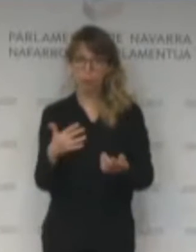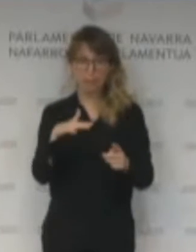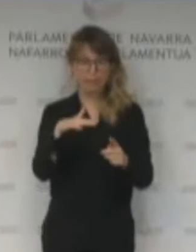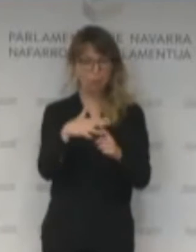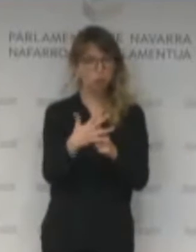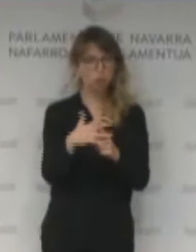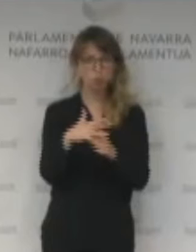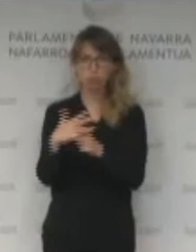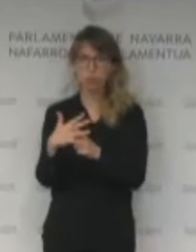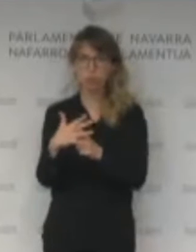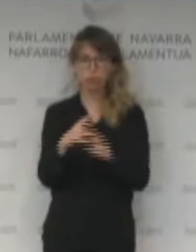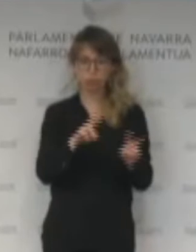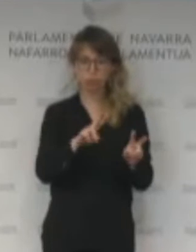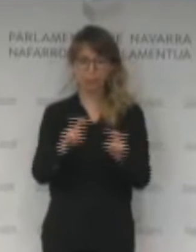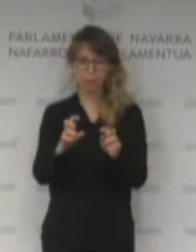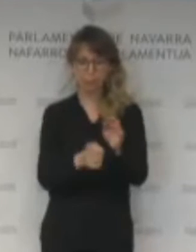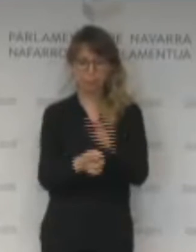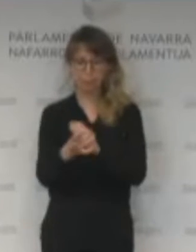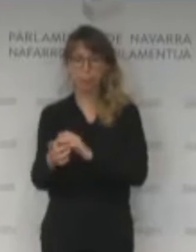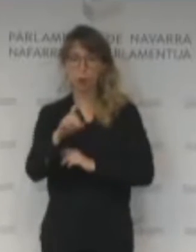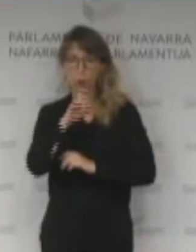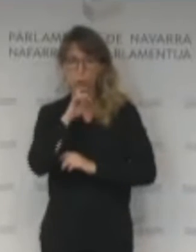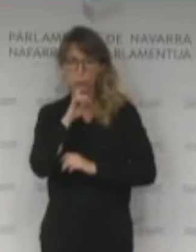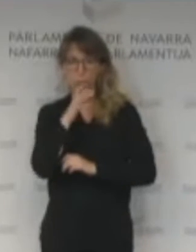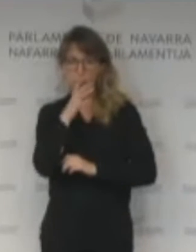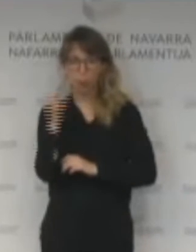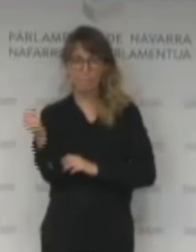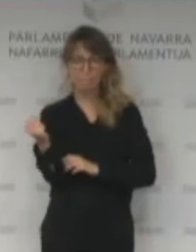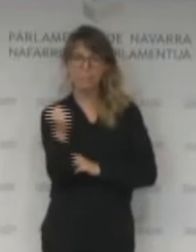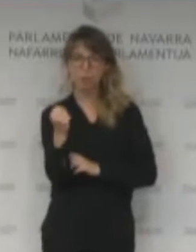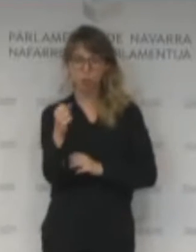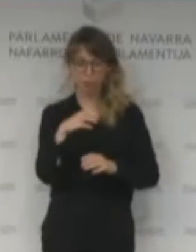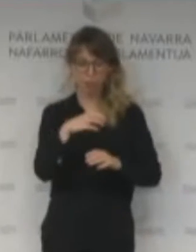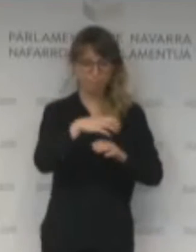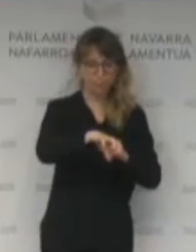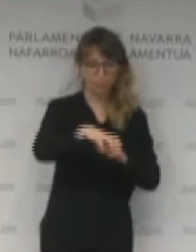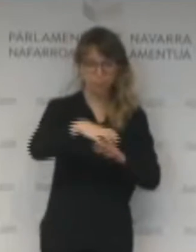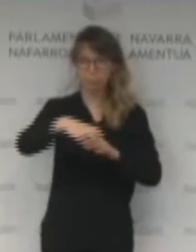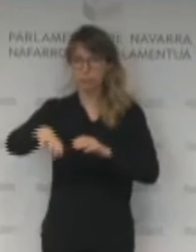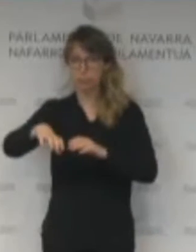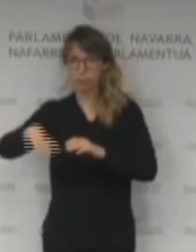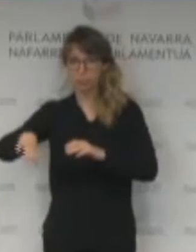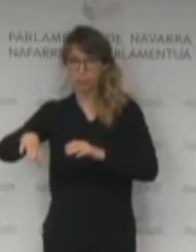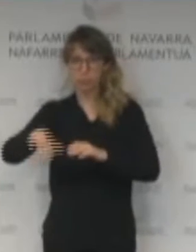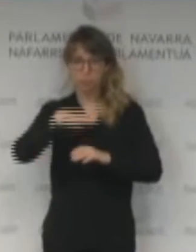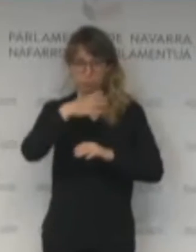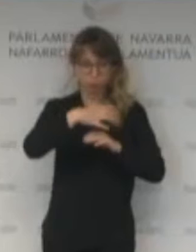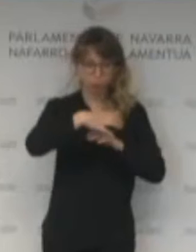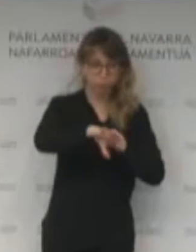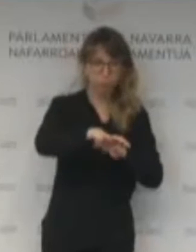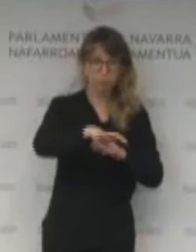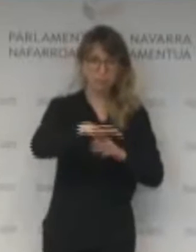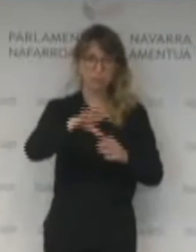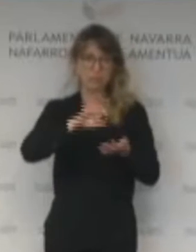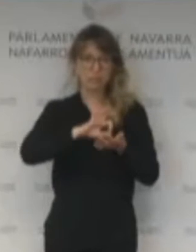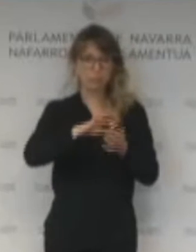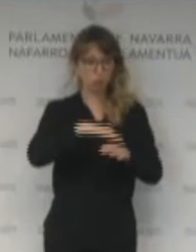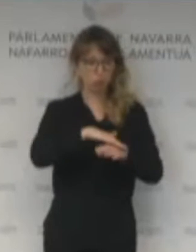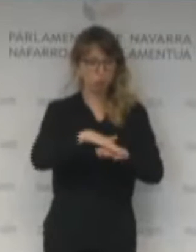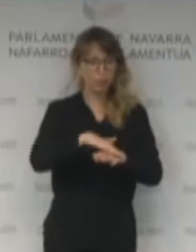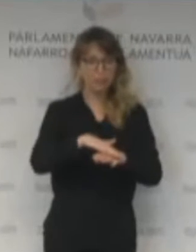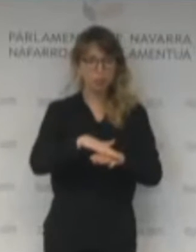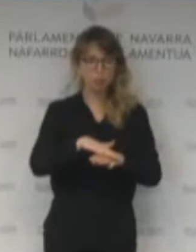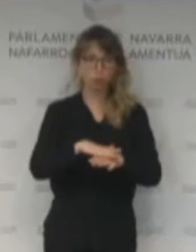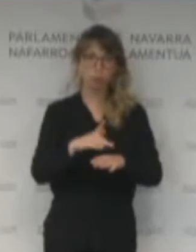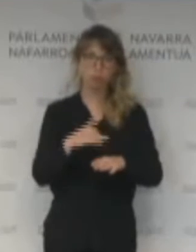teniendo que destinar millones, millones de euros a reforzar los servicios básicos, pues no nos pareció